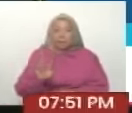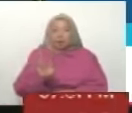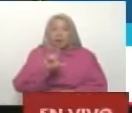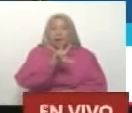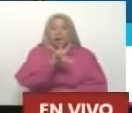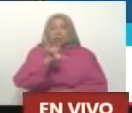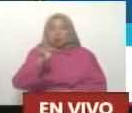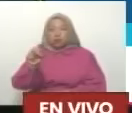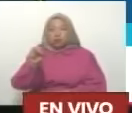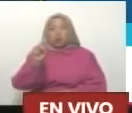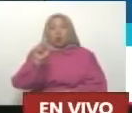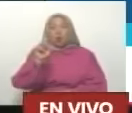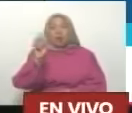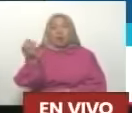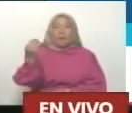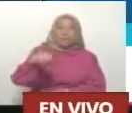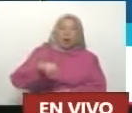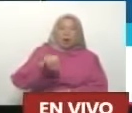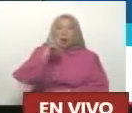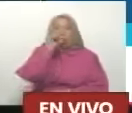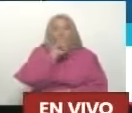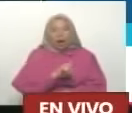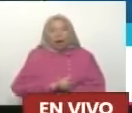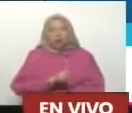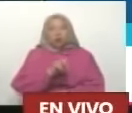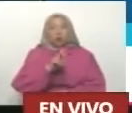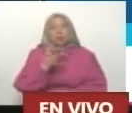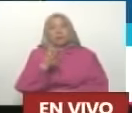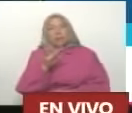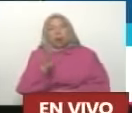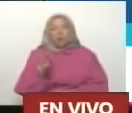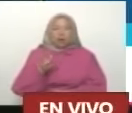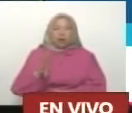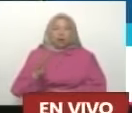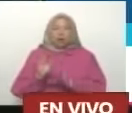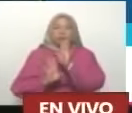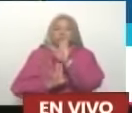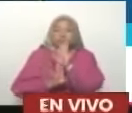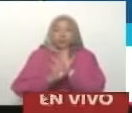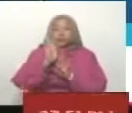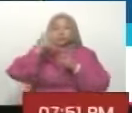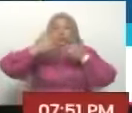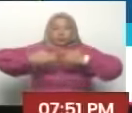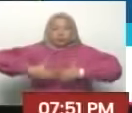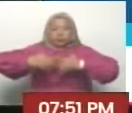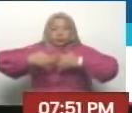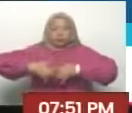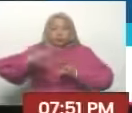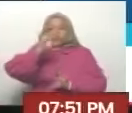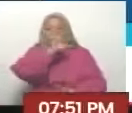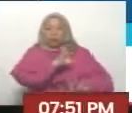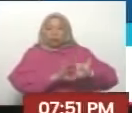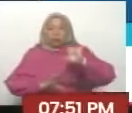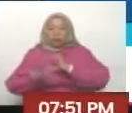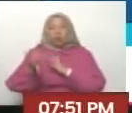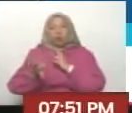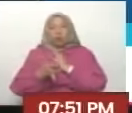Como la nueva gran potencia Desarrollo industrial Desarrollo científico Tecnológico Cultural